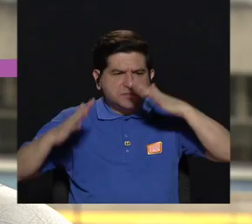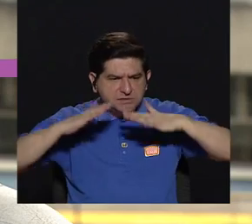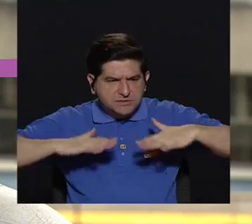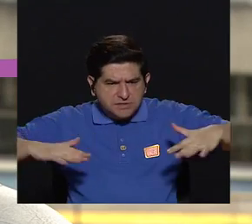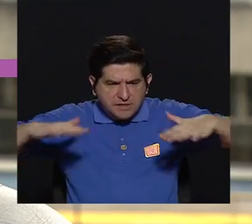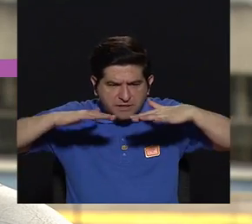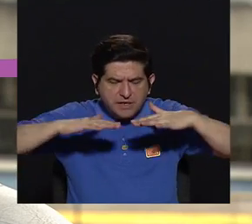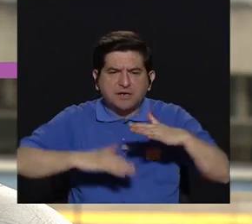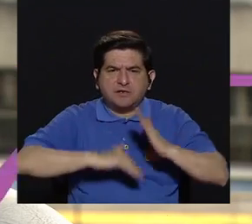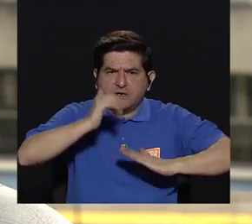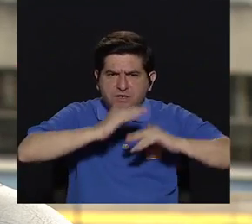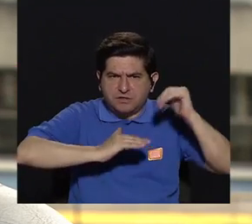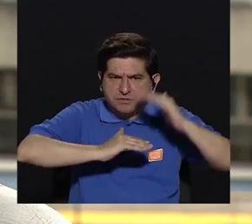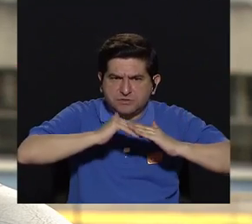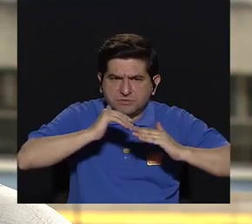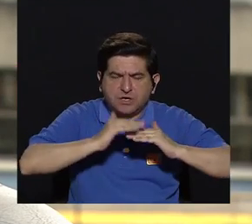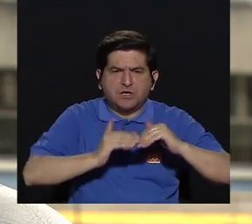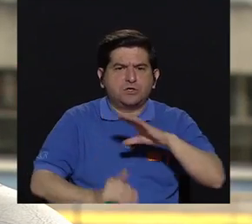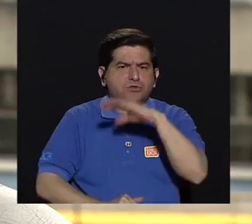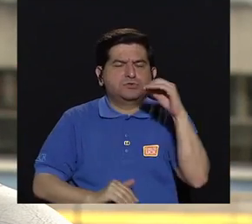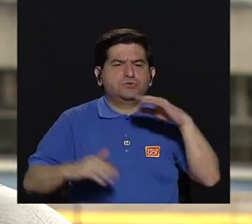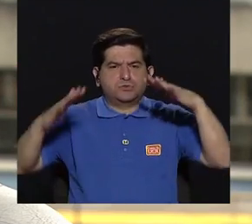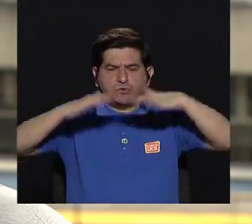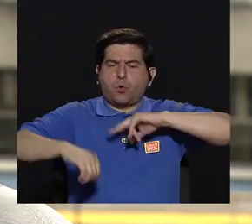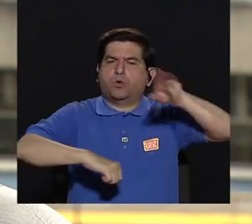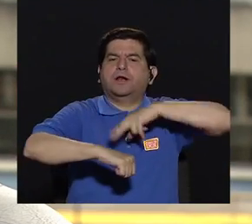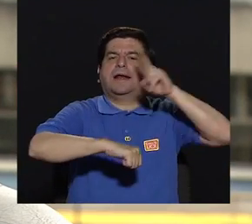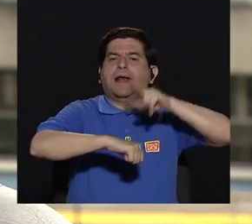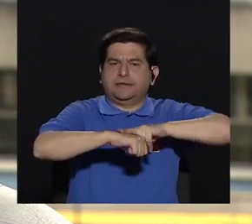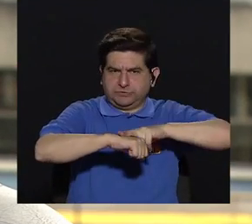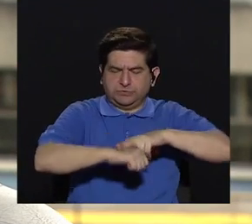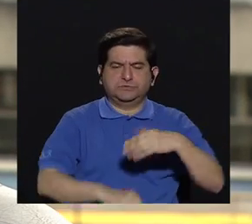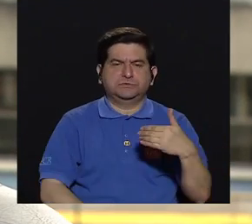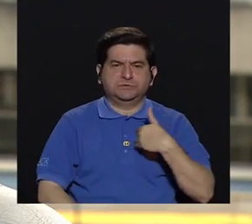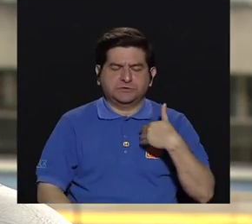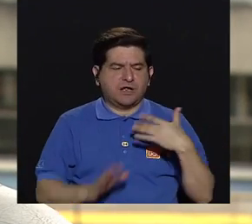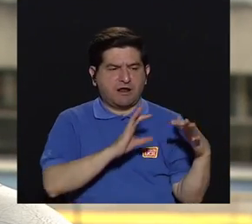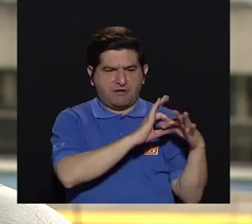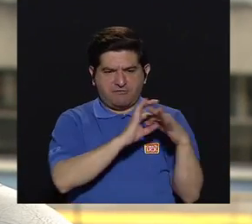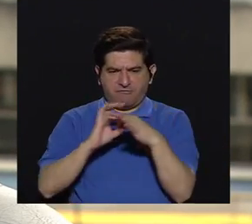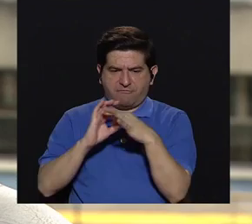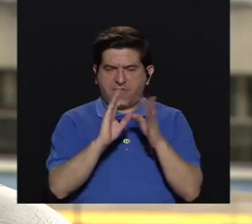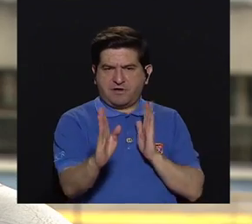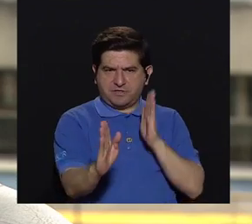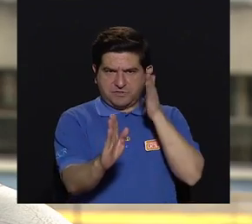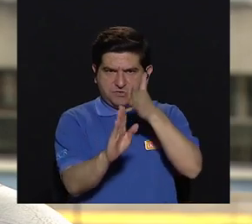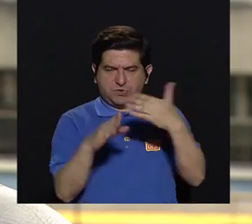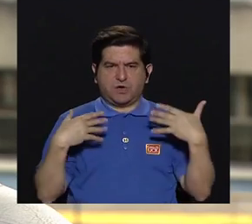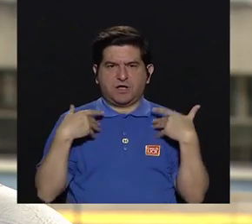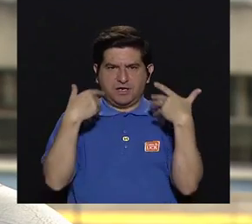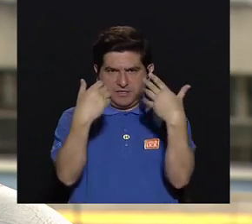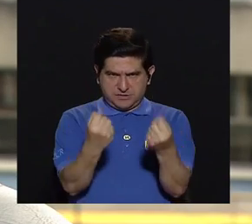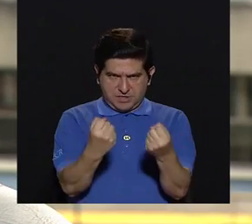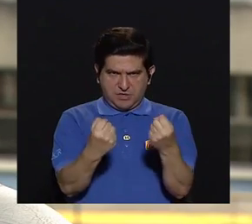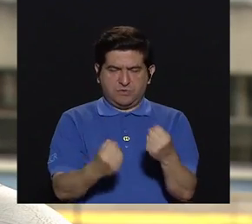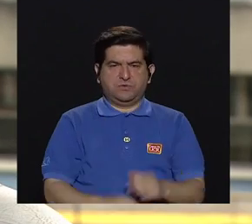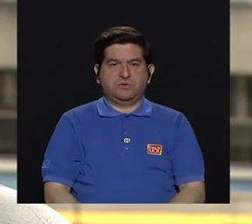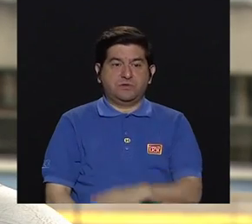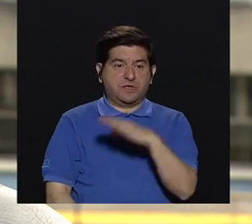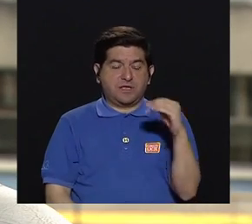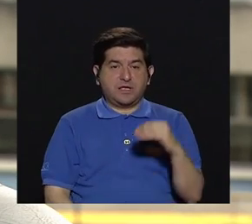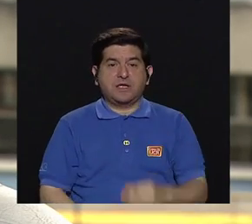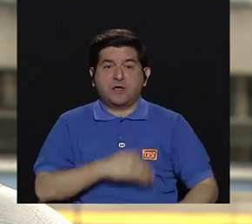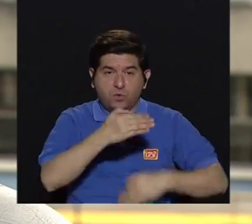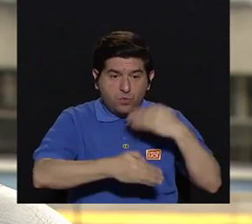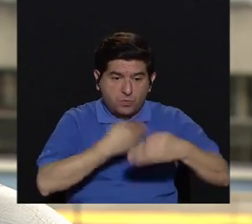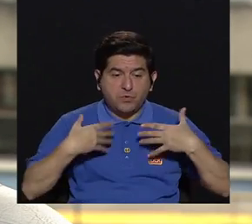el ambiente construido como el ambiente natural, tiene una relación directa con la salud y la